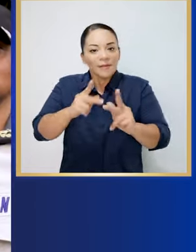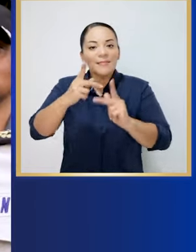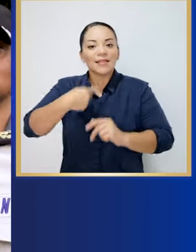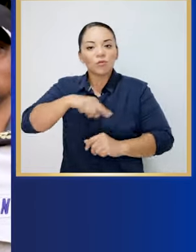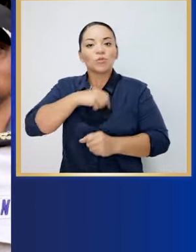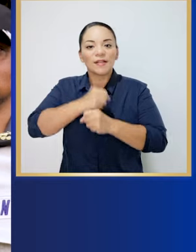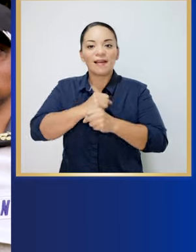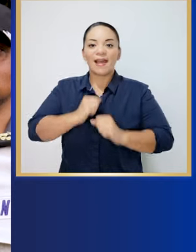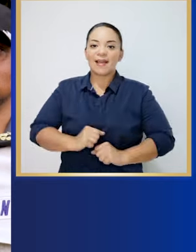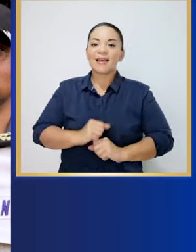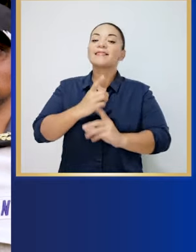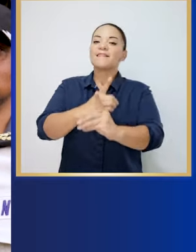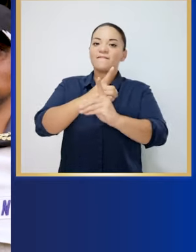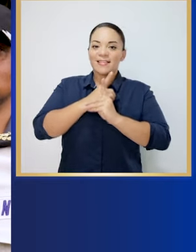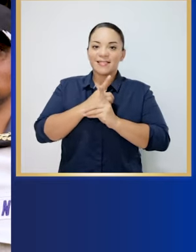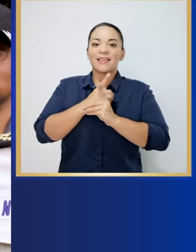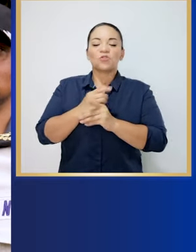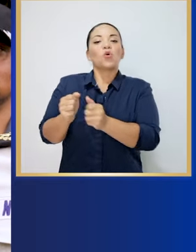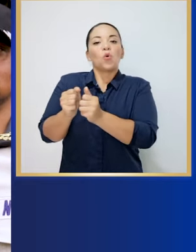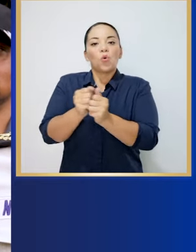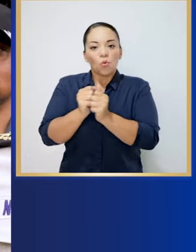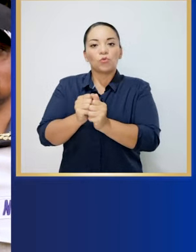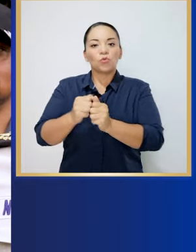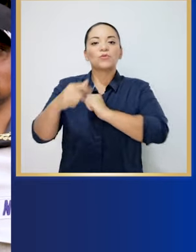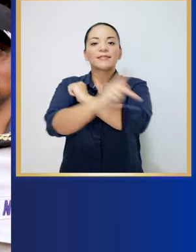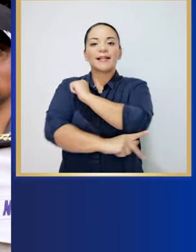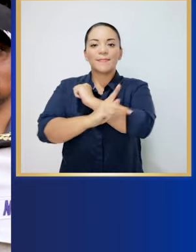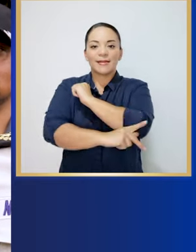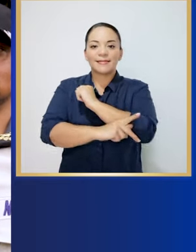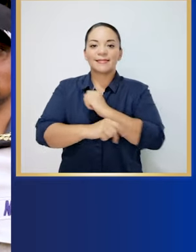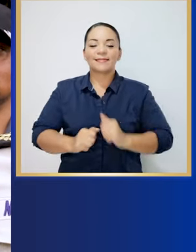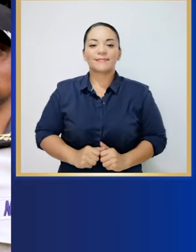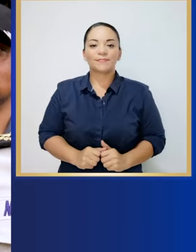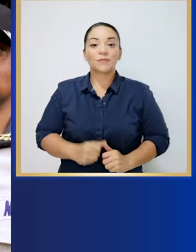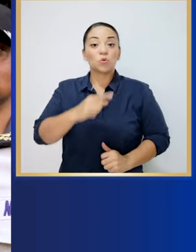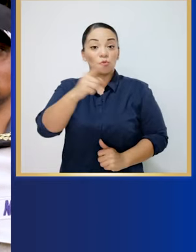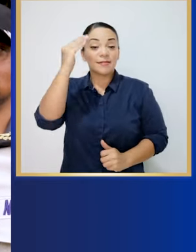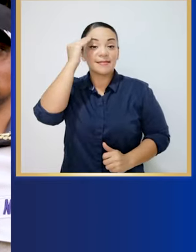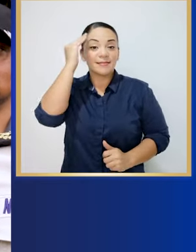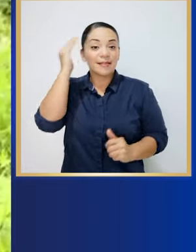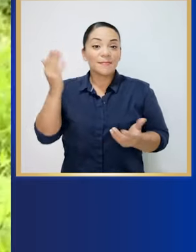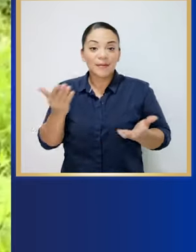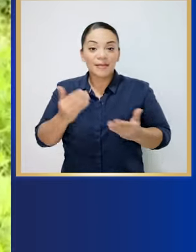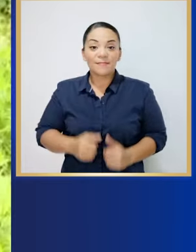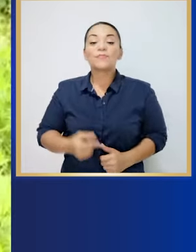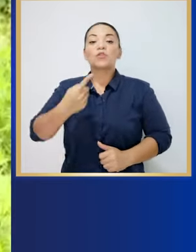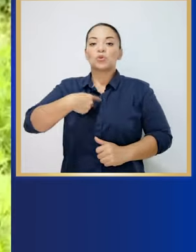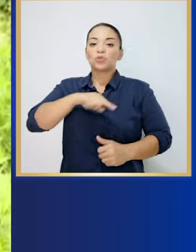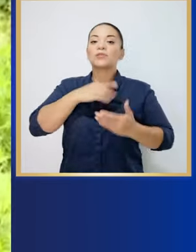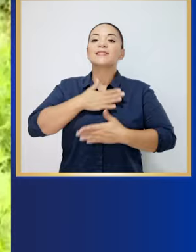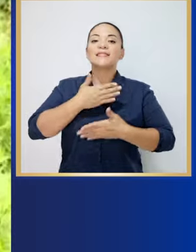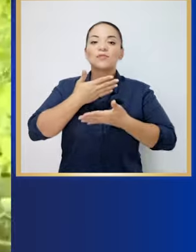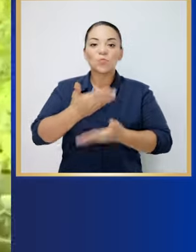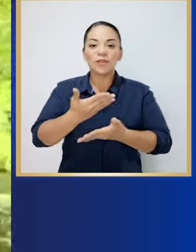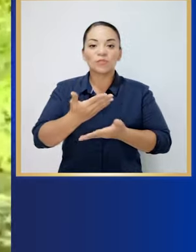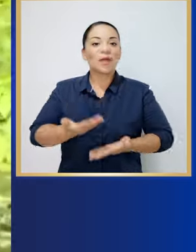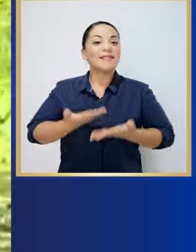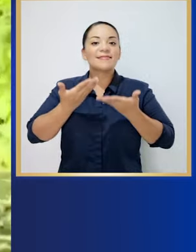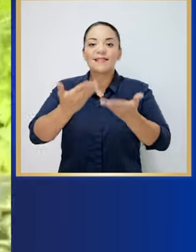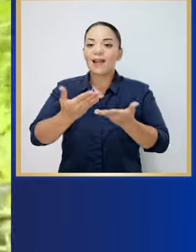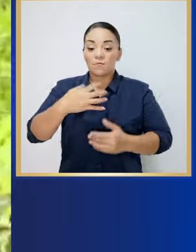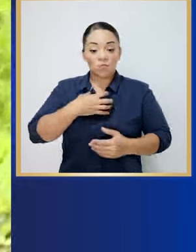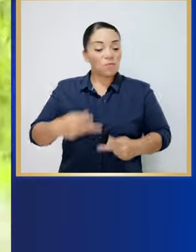Déjenos trabajar defendiendo hombro a hombro a nuestra patria. Sepan que incluso estamos